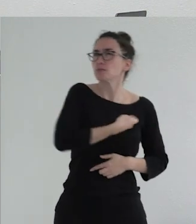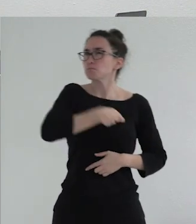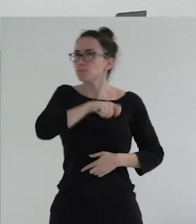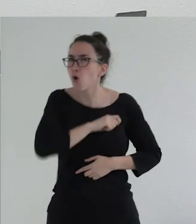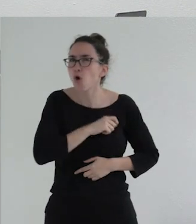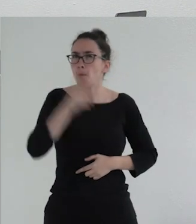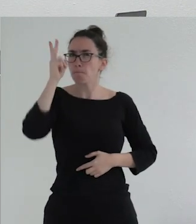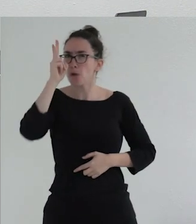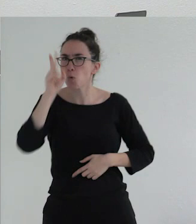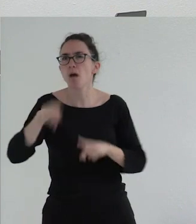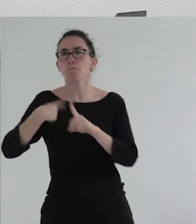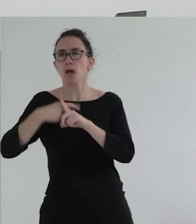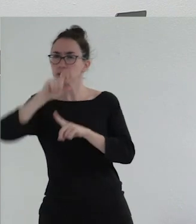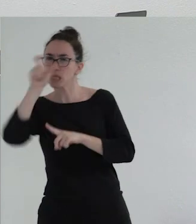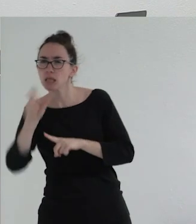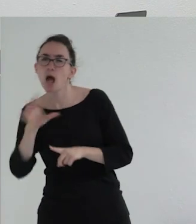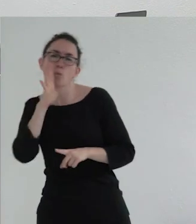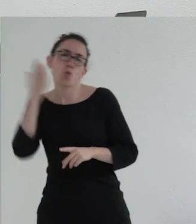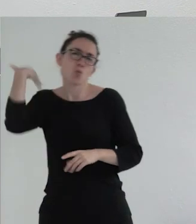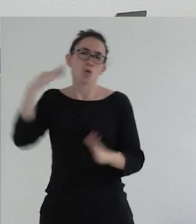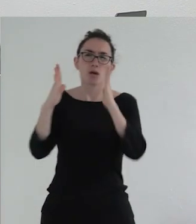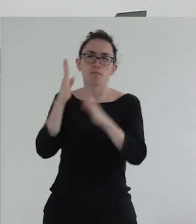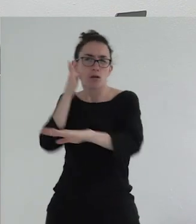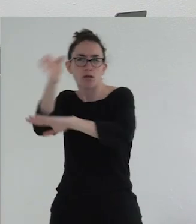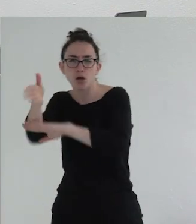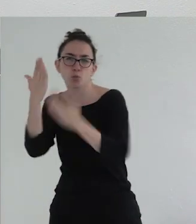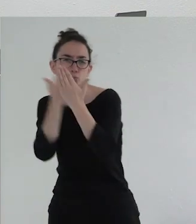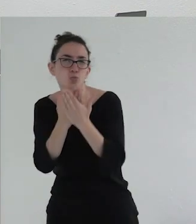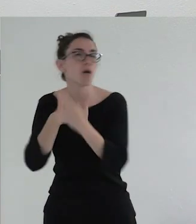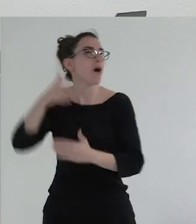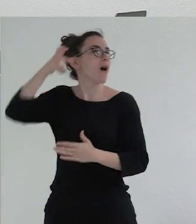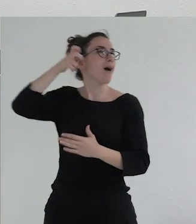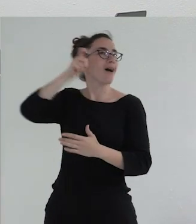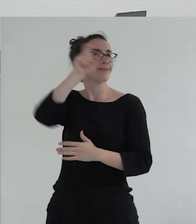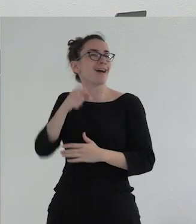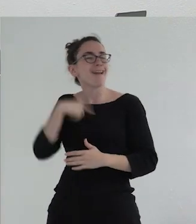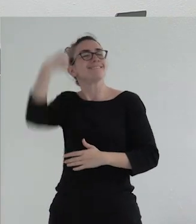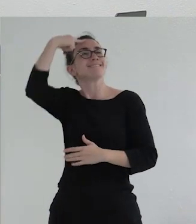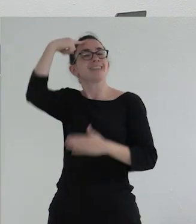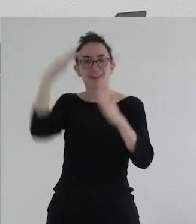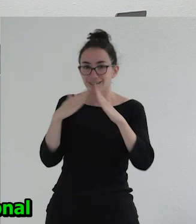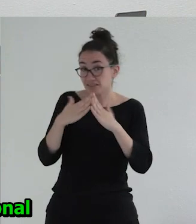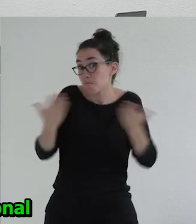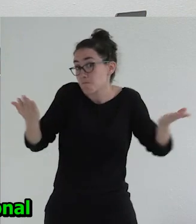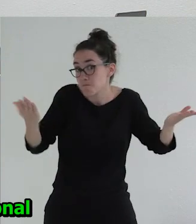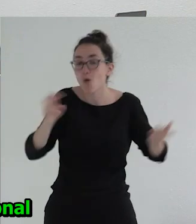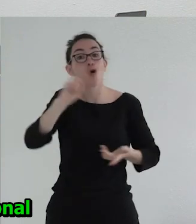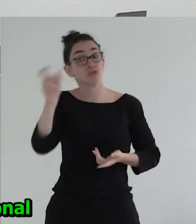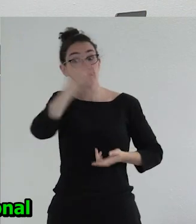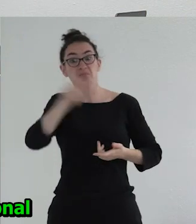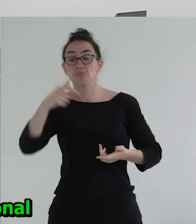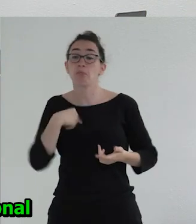peruana, y también un poco italiana, porque estudió en la escuela italiana y cuando escucha música italiana le recuerda a su casa. Y luego hay otra gente que dice, mira, sabes que yo,